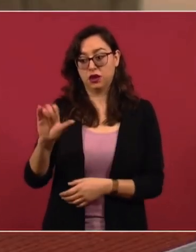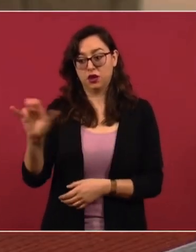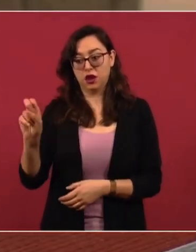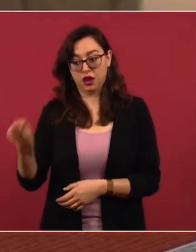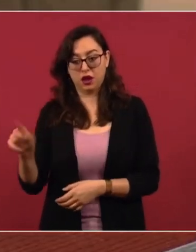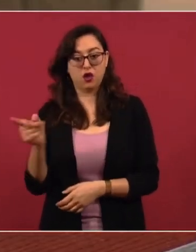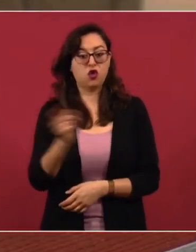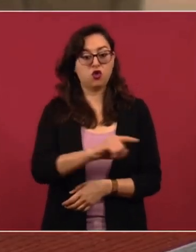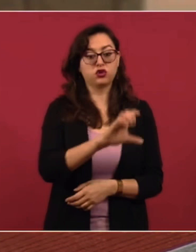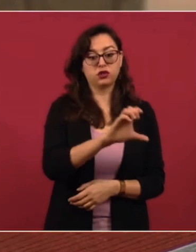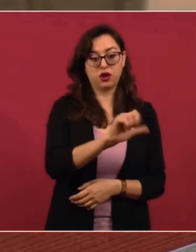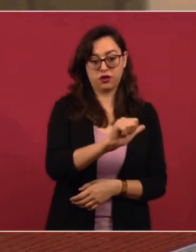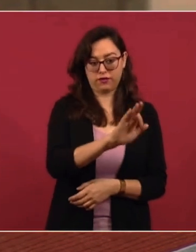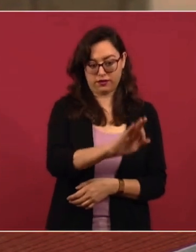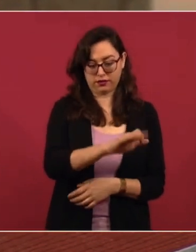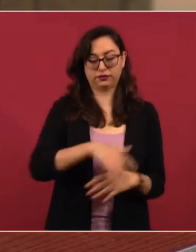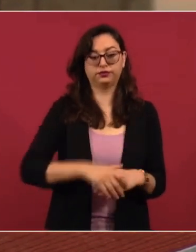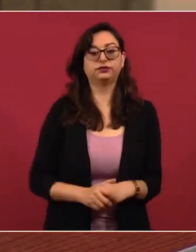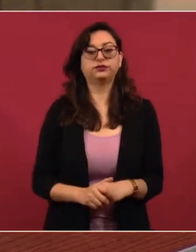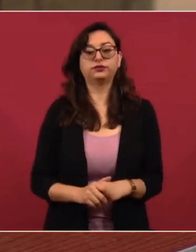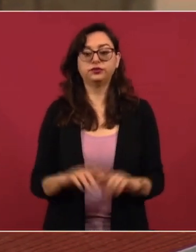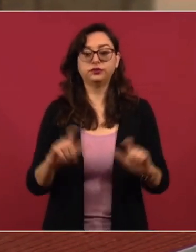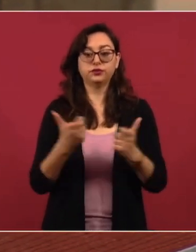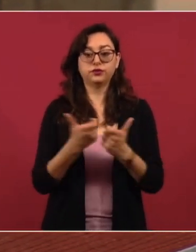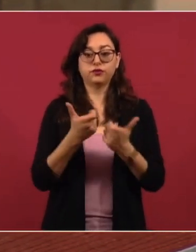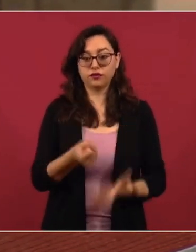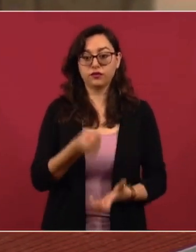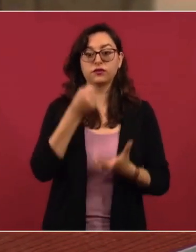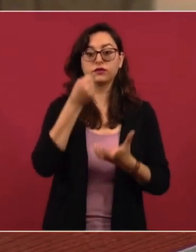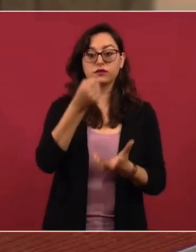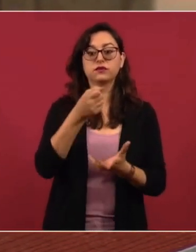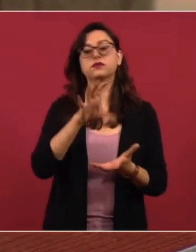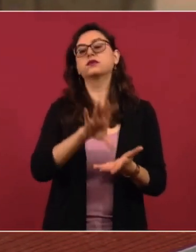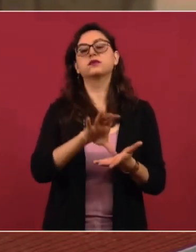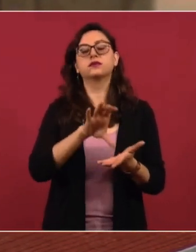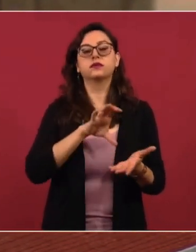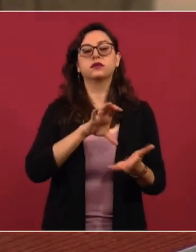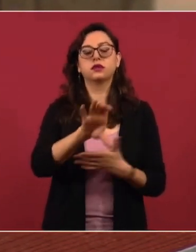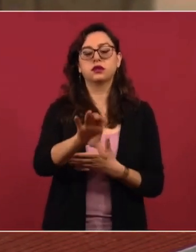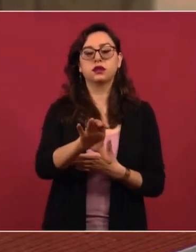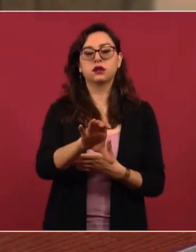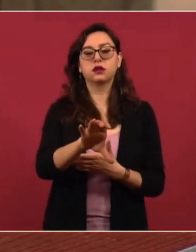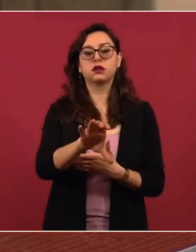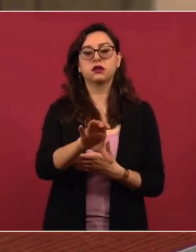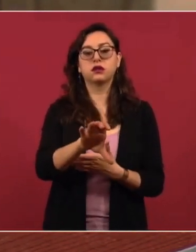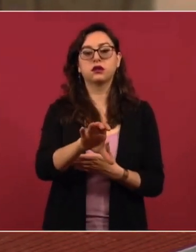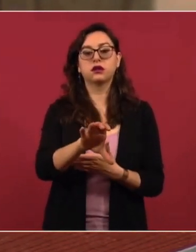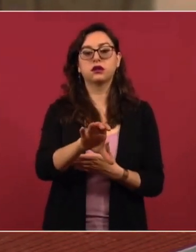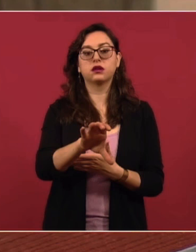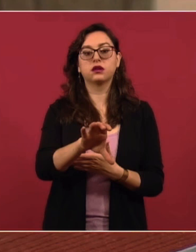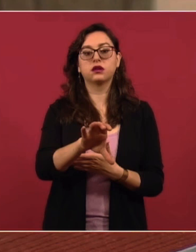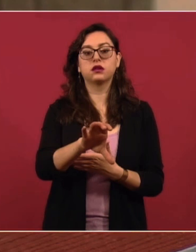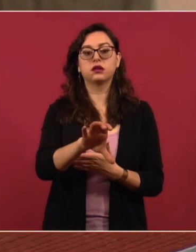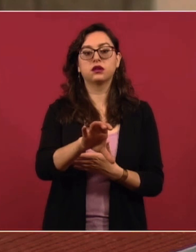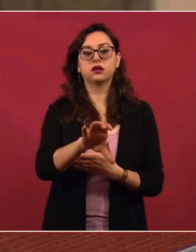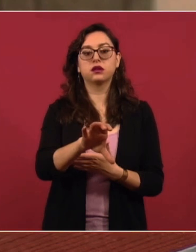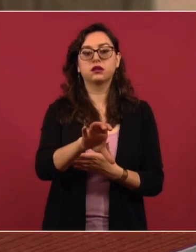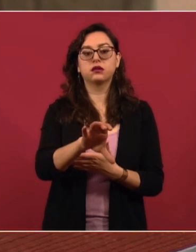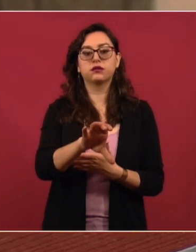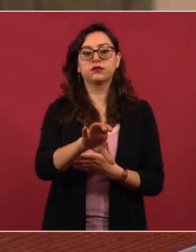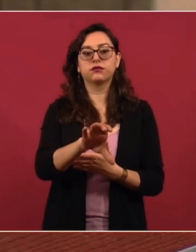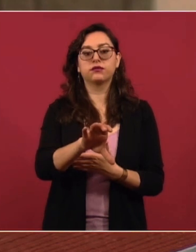fideicomiso para el desarrollo de infraestructura que